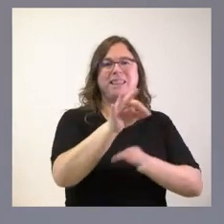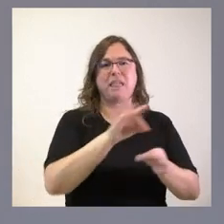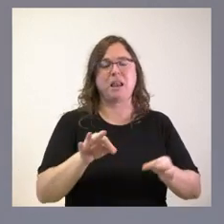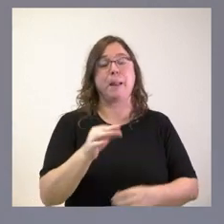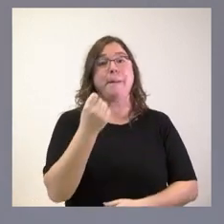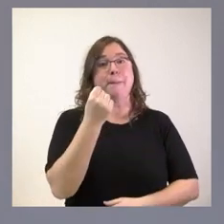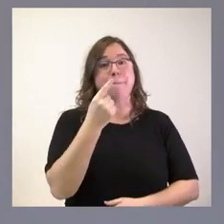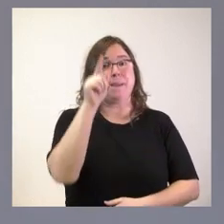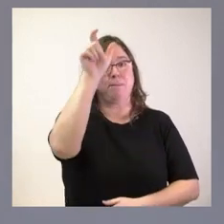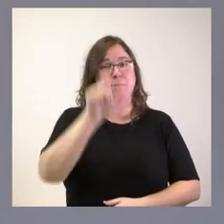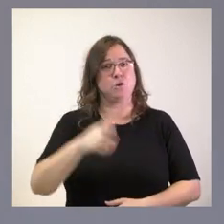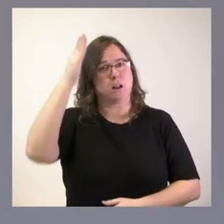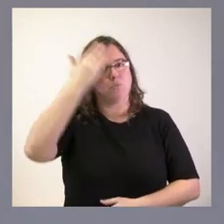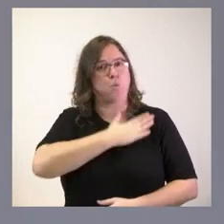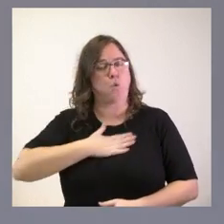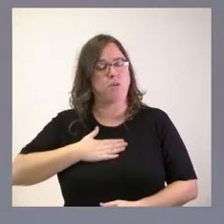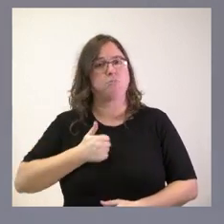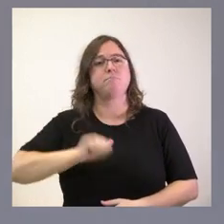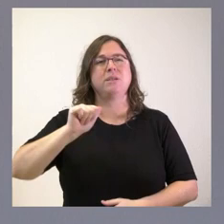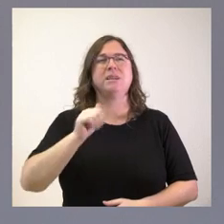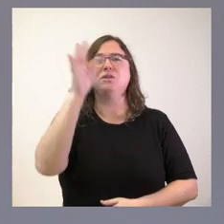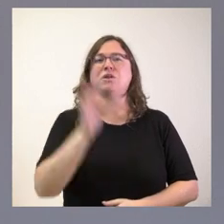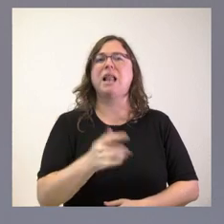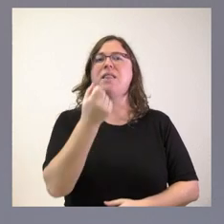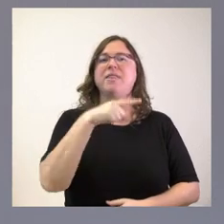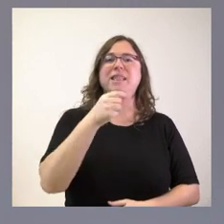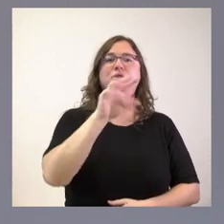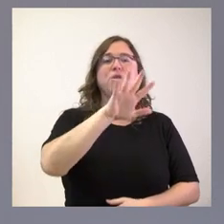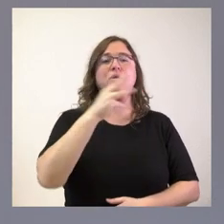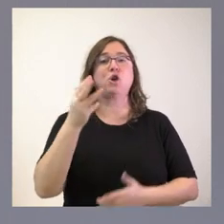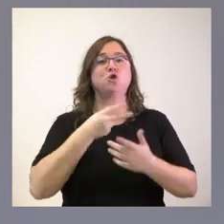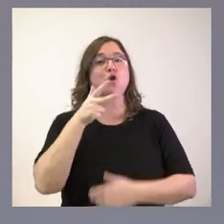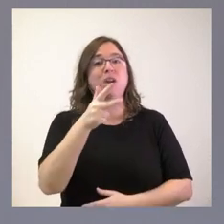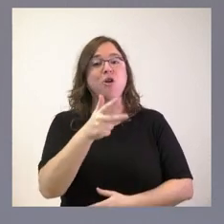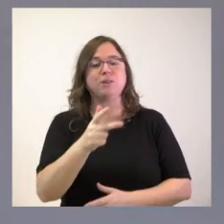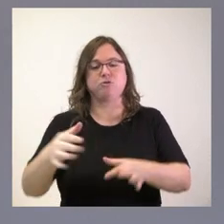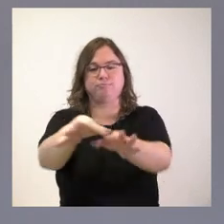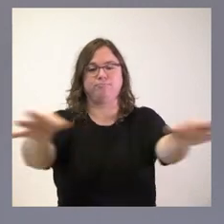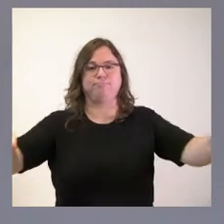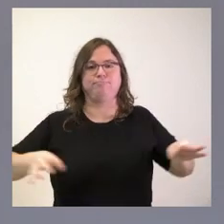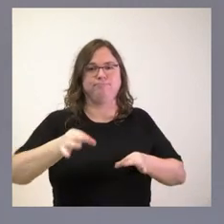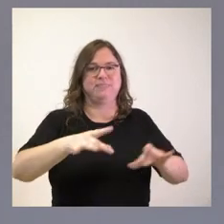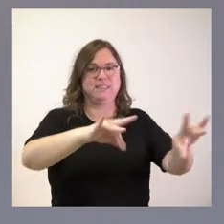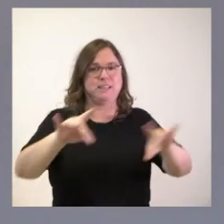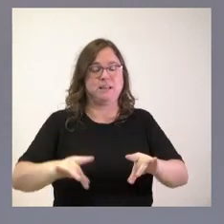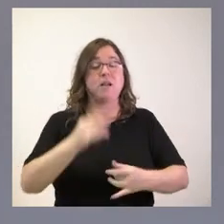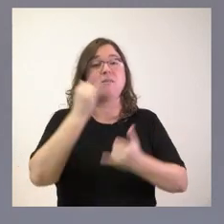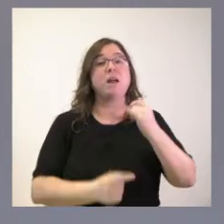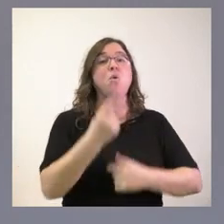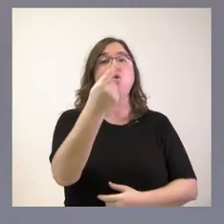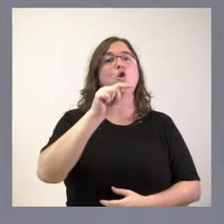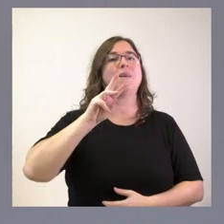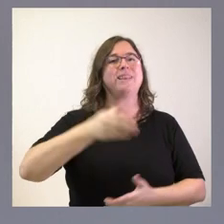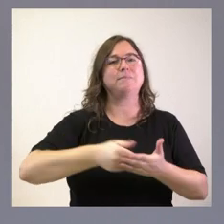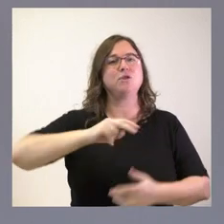propietarios. Son 158 kilómetros de superficie los que se van a beneficiar. Y, finalmente, 1,3 millones de euros para la